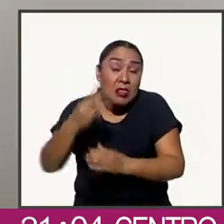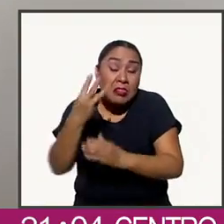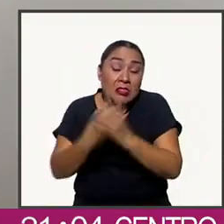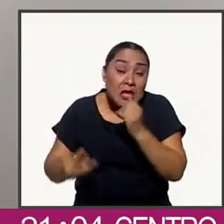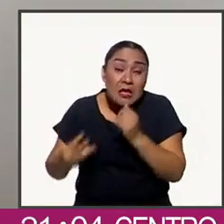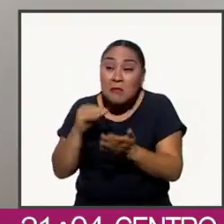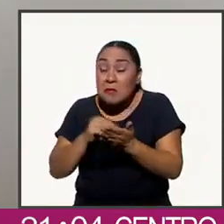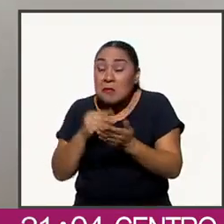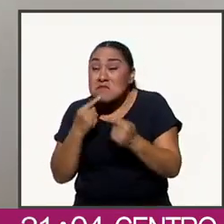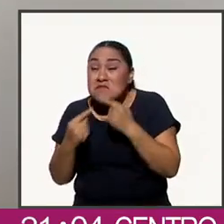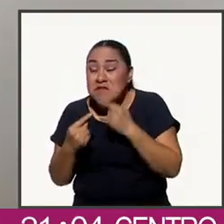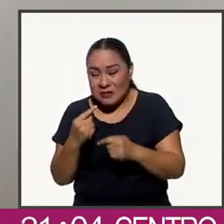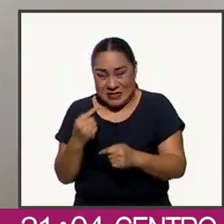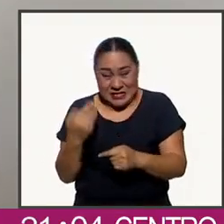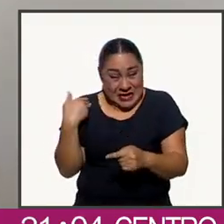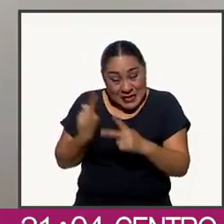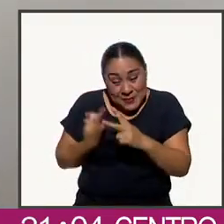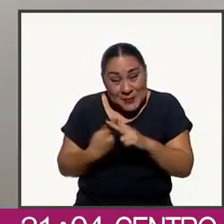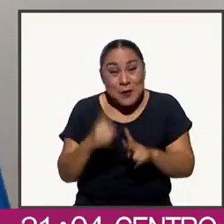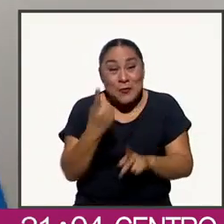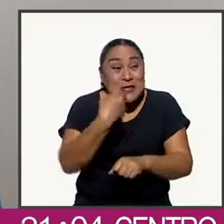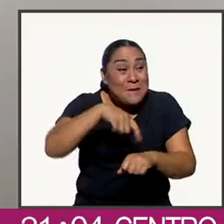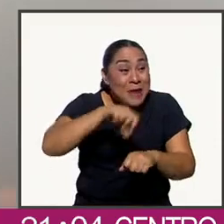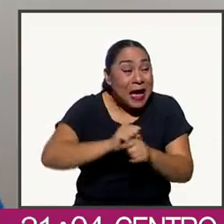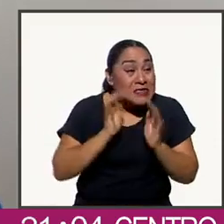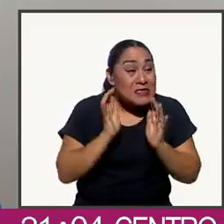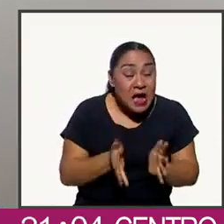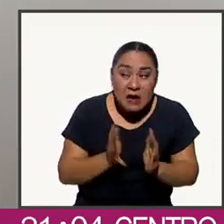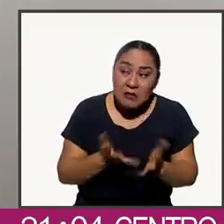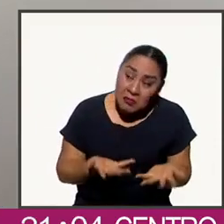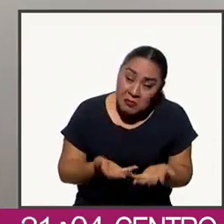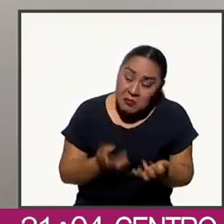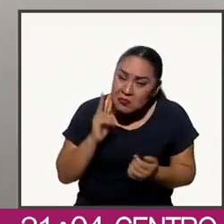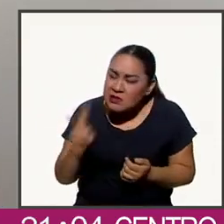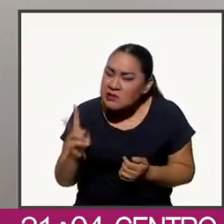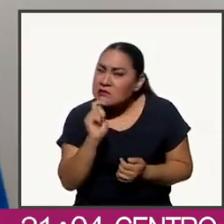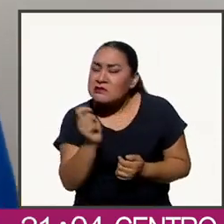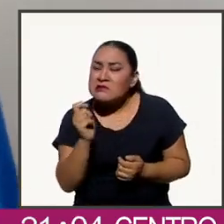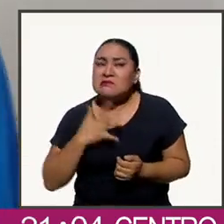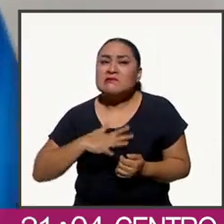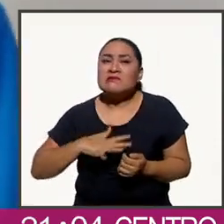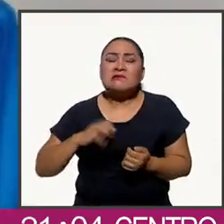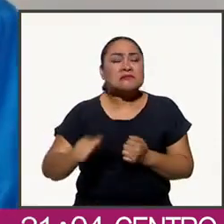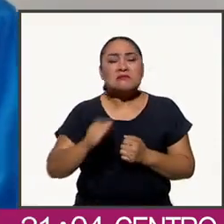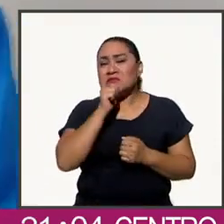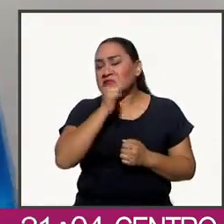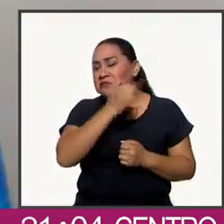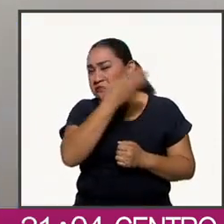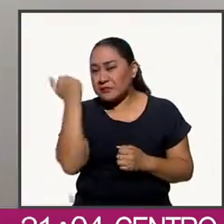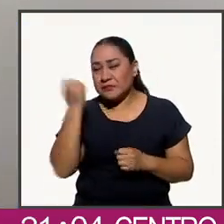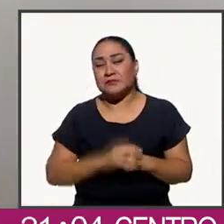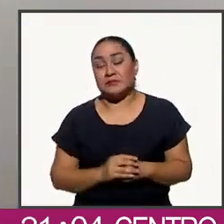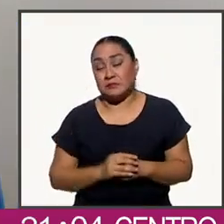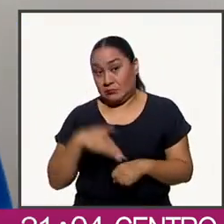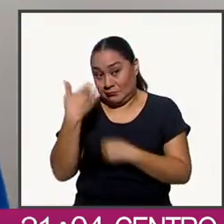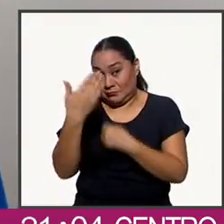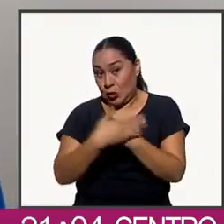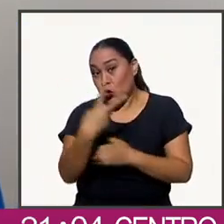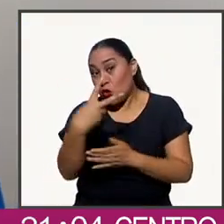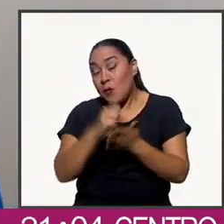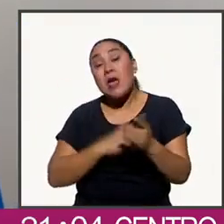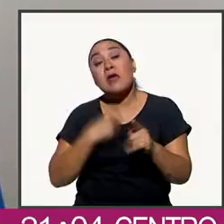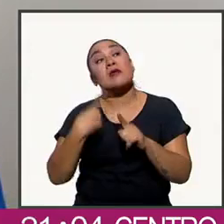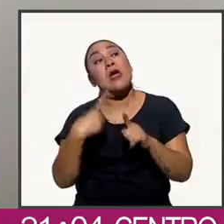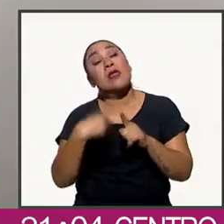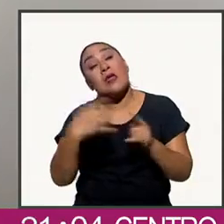a una semana del inicio del proceso, todavía se desconocen. A dos meses de definir al ganador,